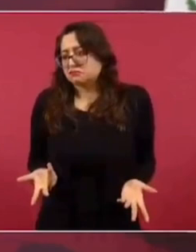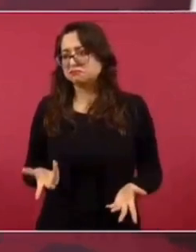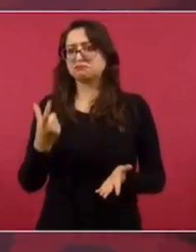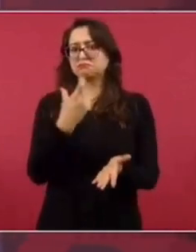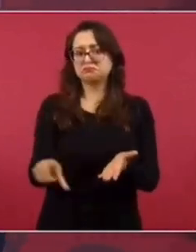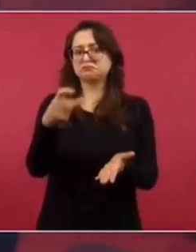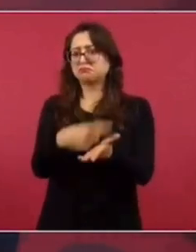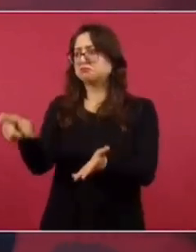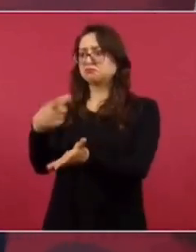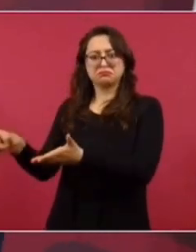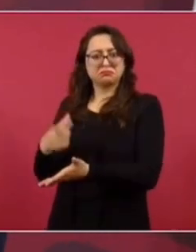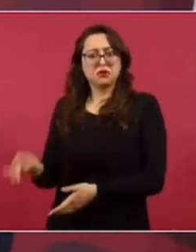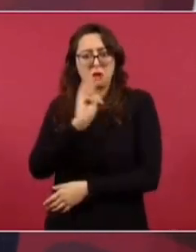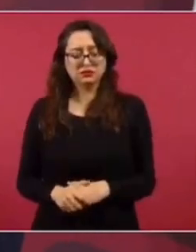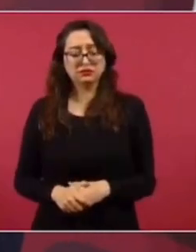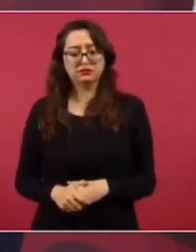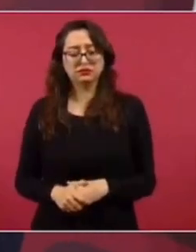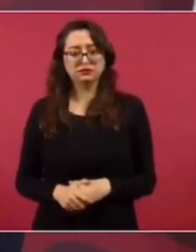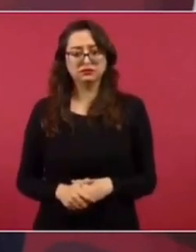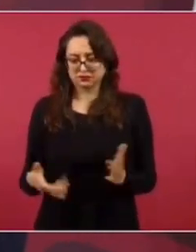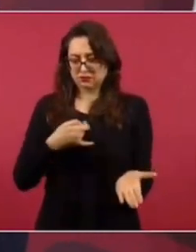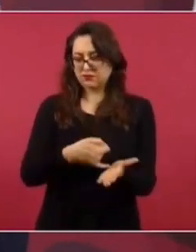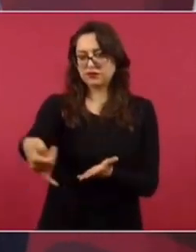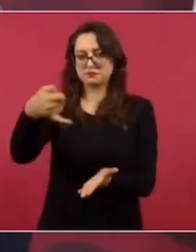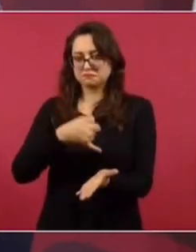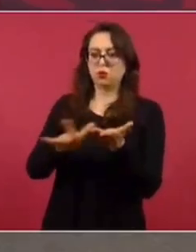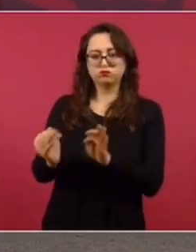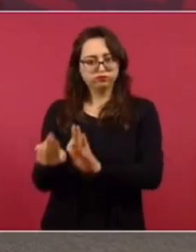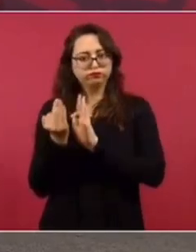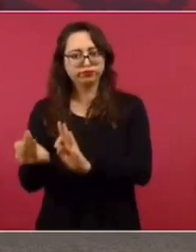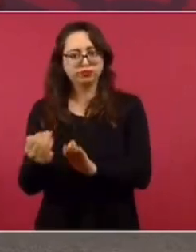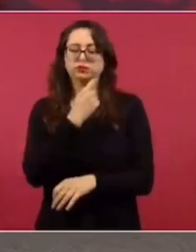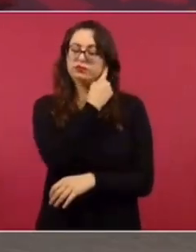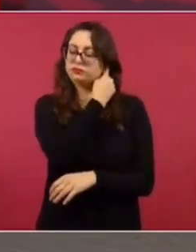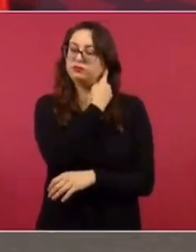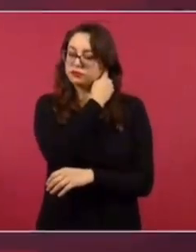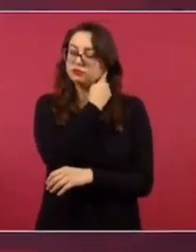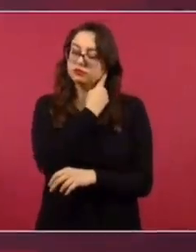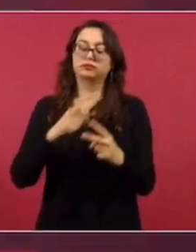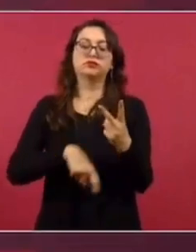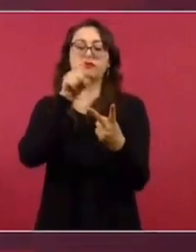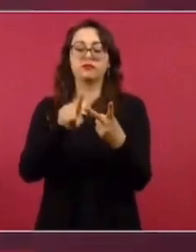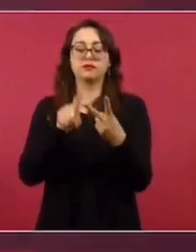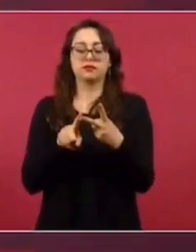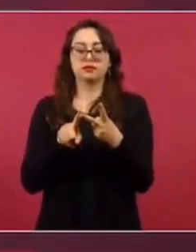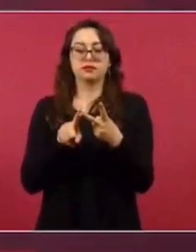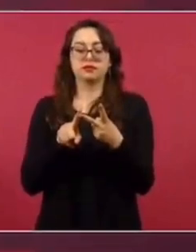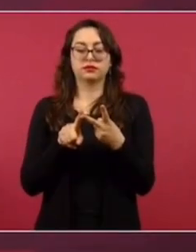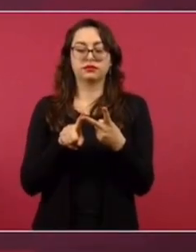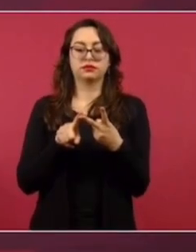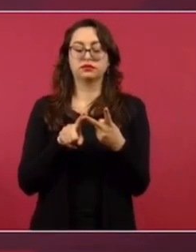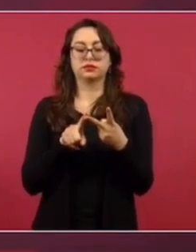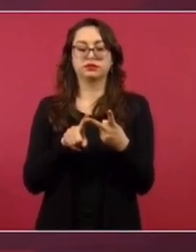fertilizante. Si hay precio, se anima a sembrar, invierte. Segundo, ya